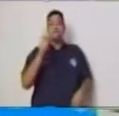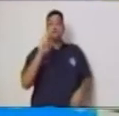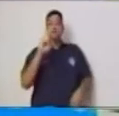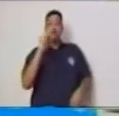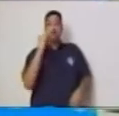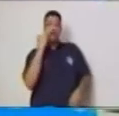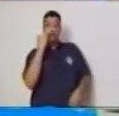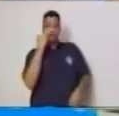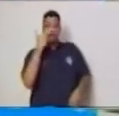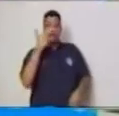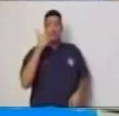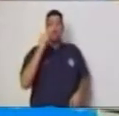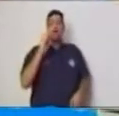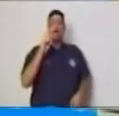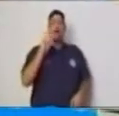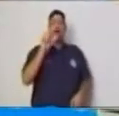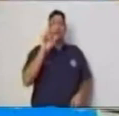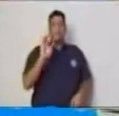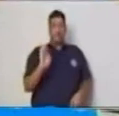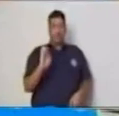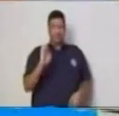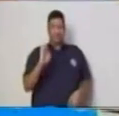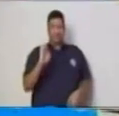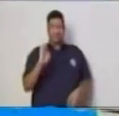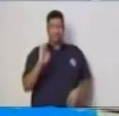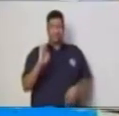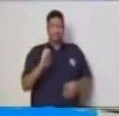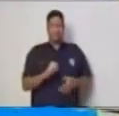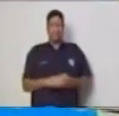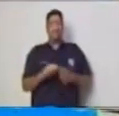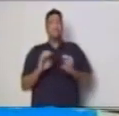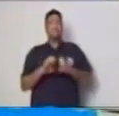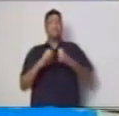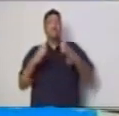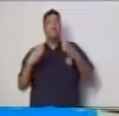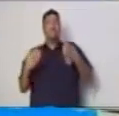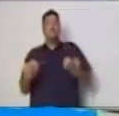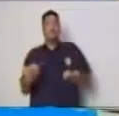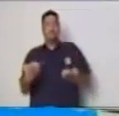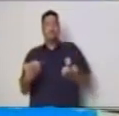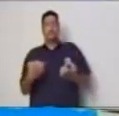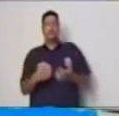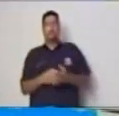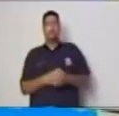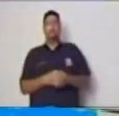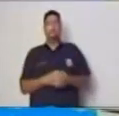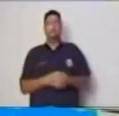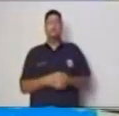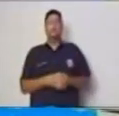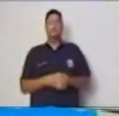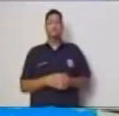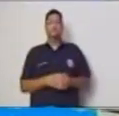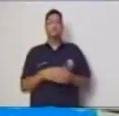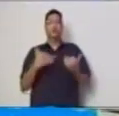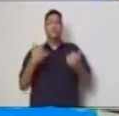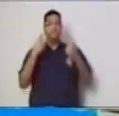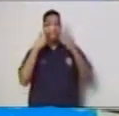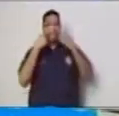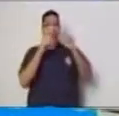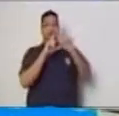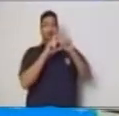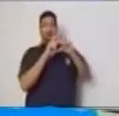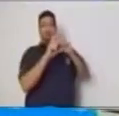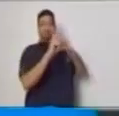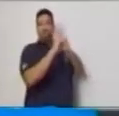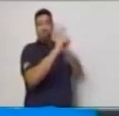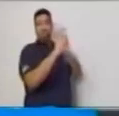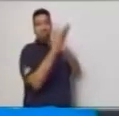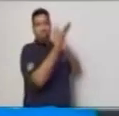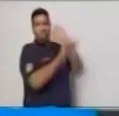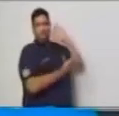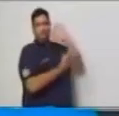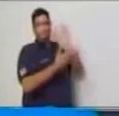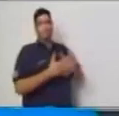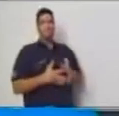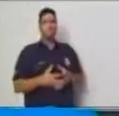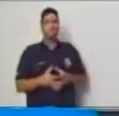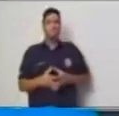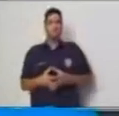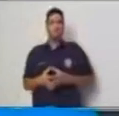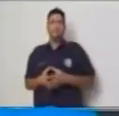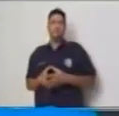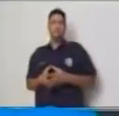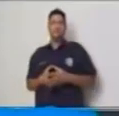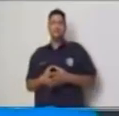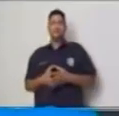entonces con la siguiente colocación de material.